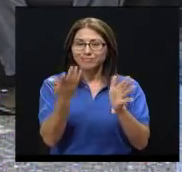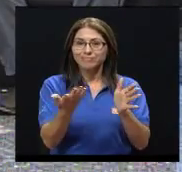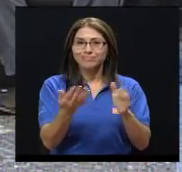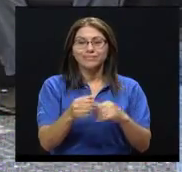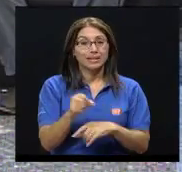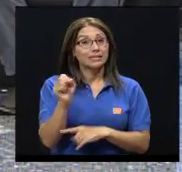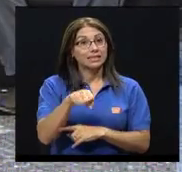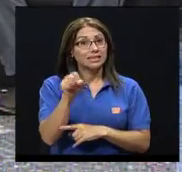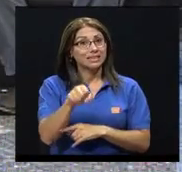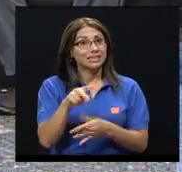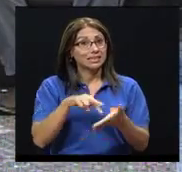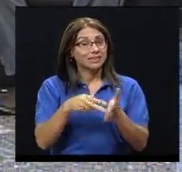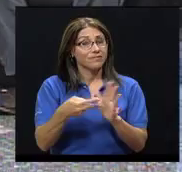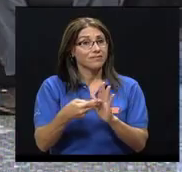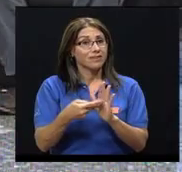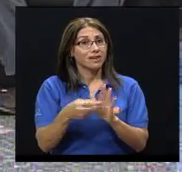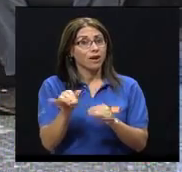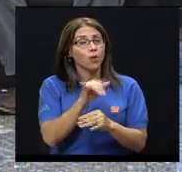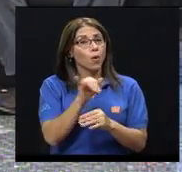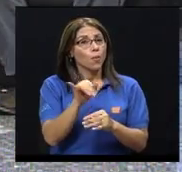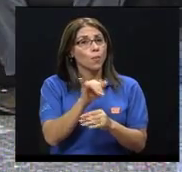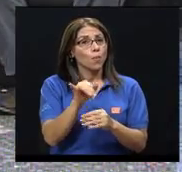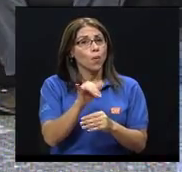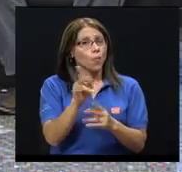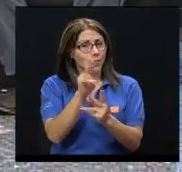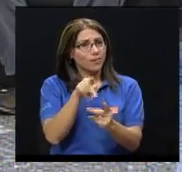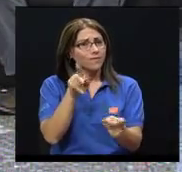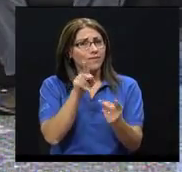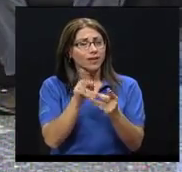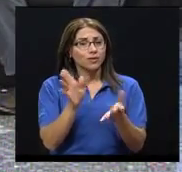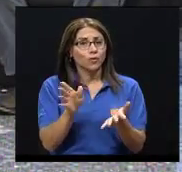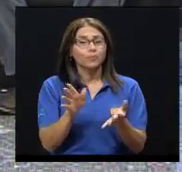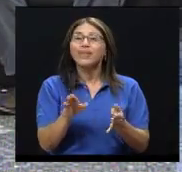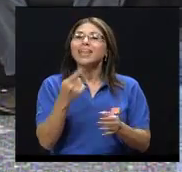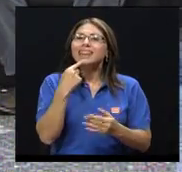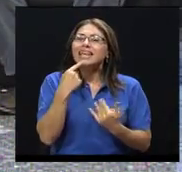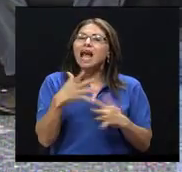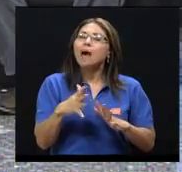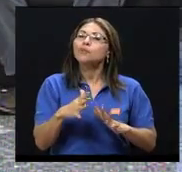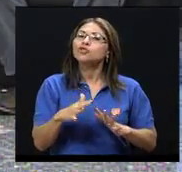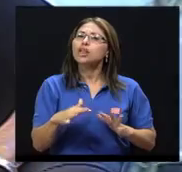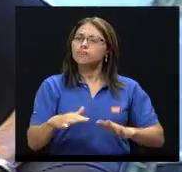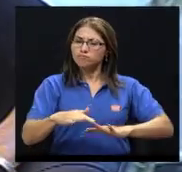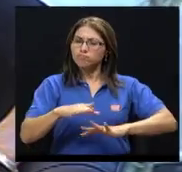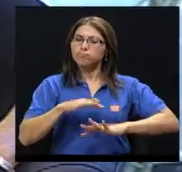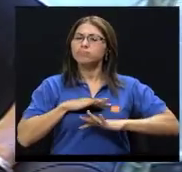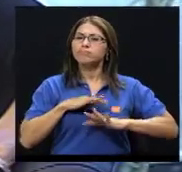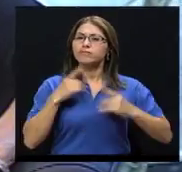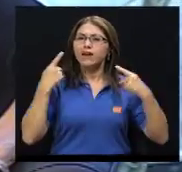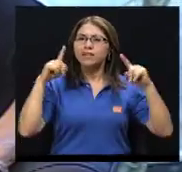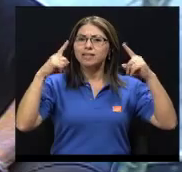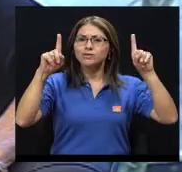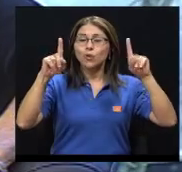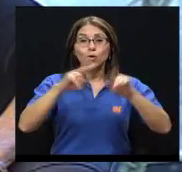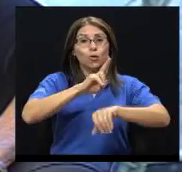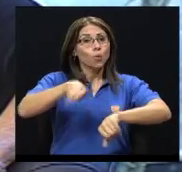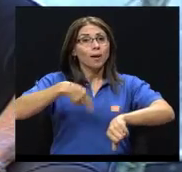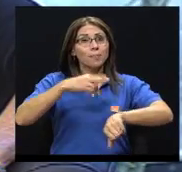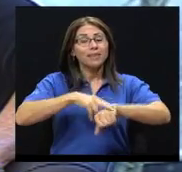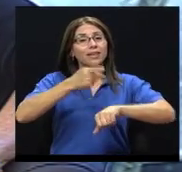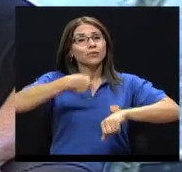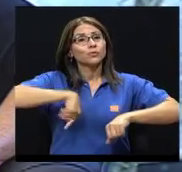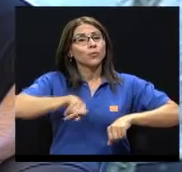Sí, lo perfecto, por así decirlo. Digamos, la plena realización. Normalmente